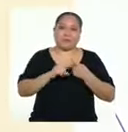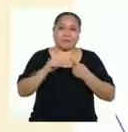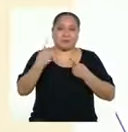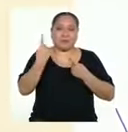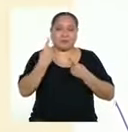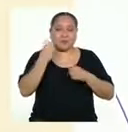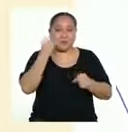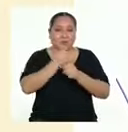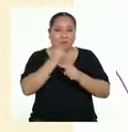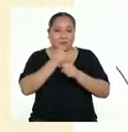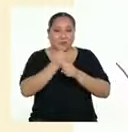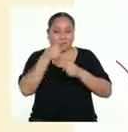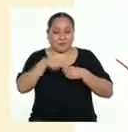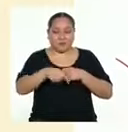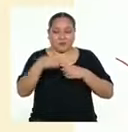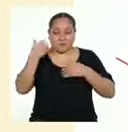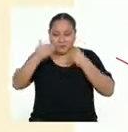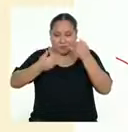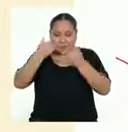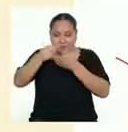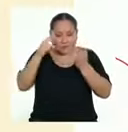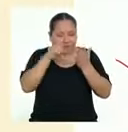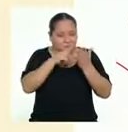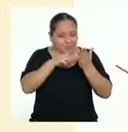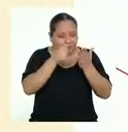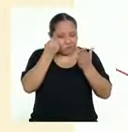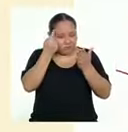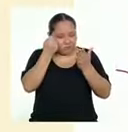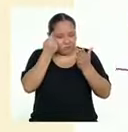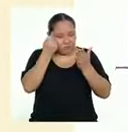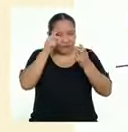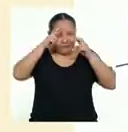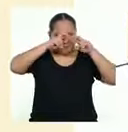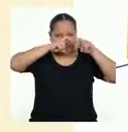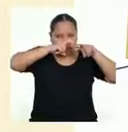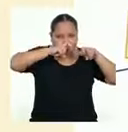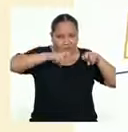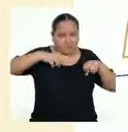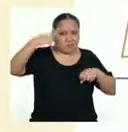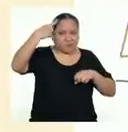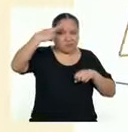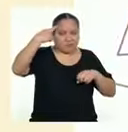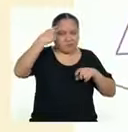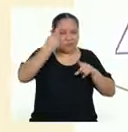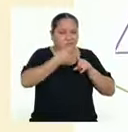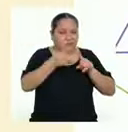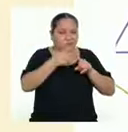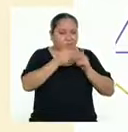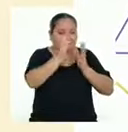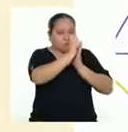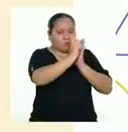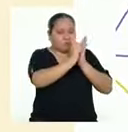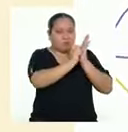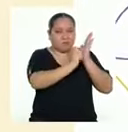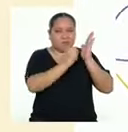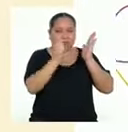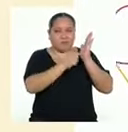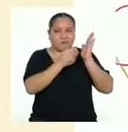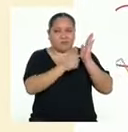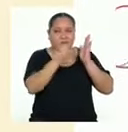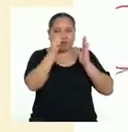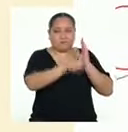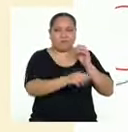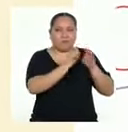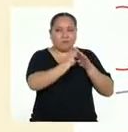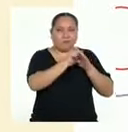Primero, trabajamos en nuestro proceso de comprensión lectora a través del análisis y reflexión de diversos textos. Para ello pusimos